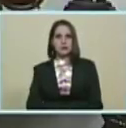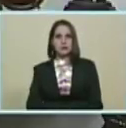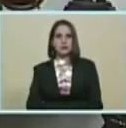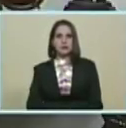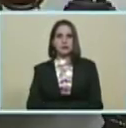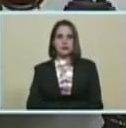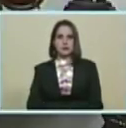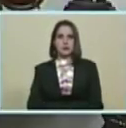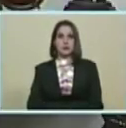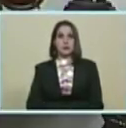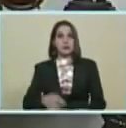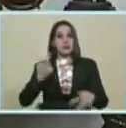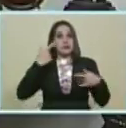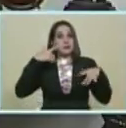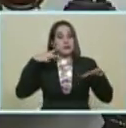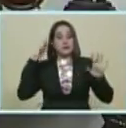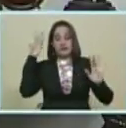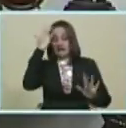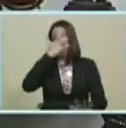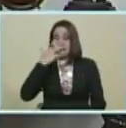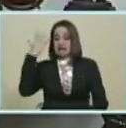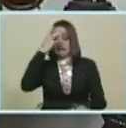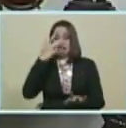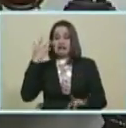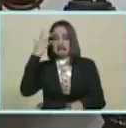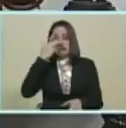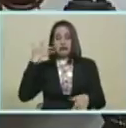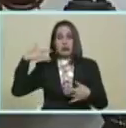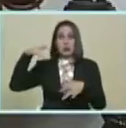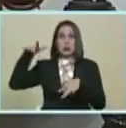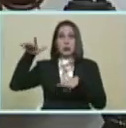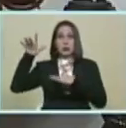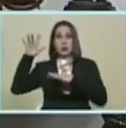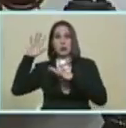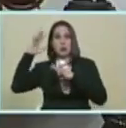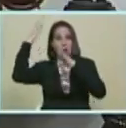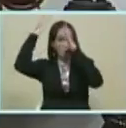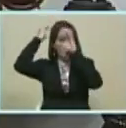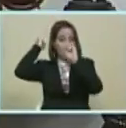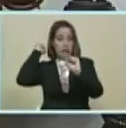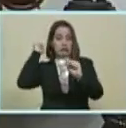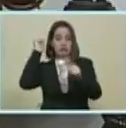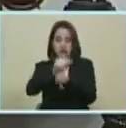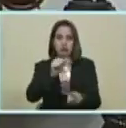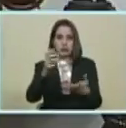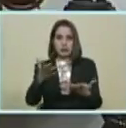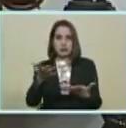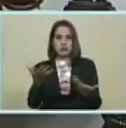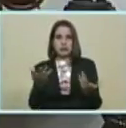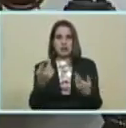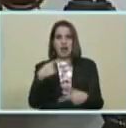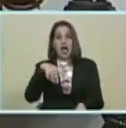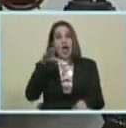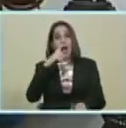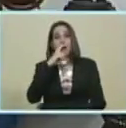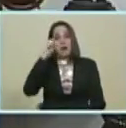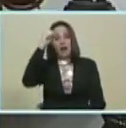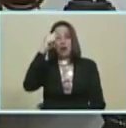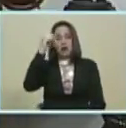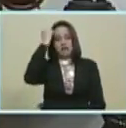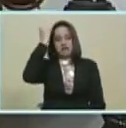Se les pega un poco El racismo Colonial De por allá Entonces saben mucho Pues Maduro es el bruto